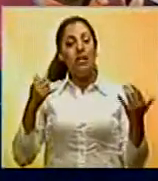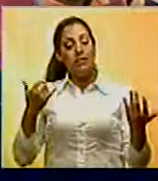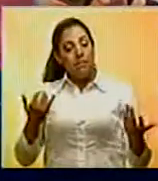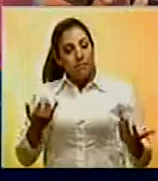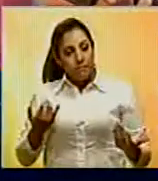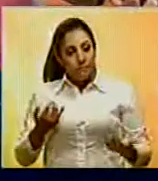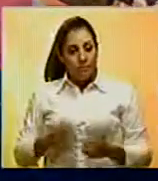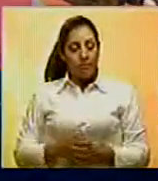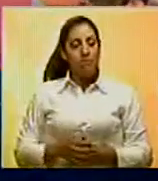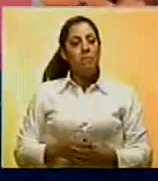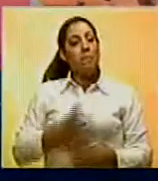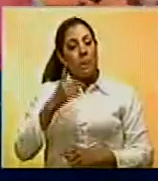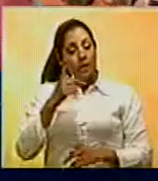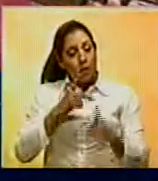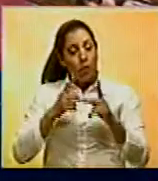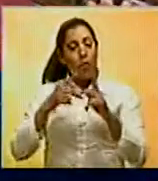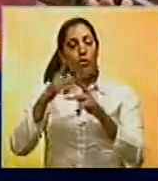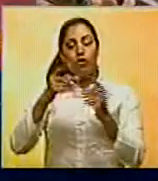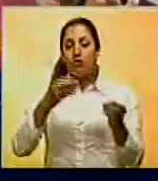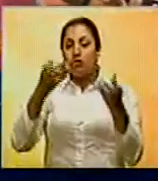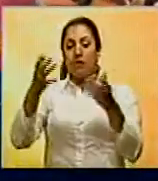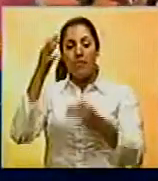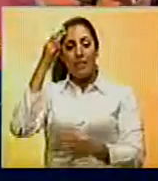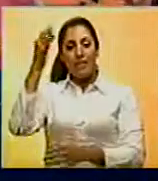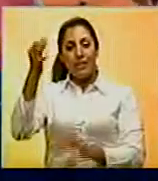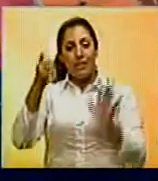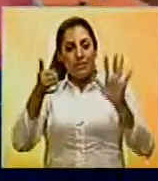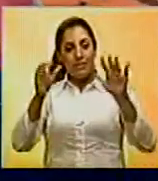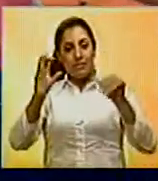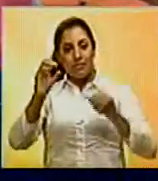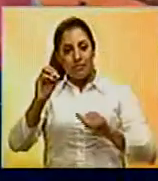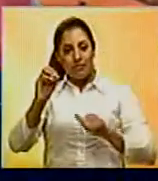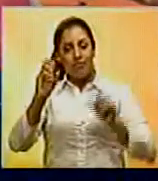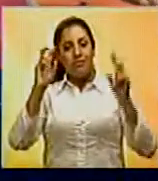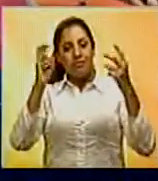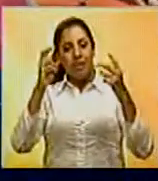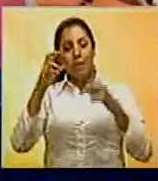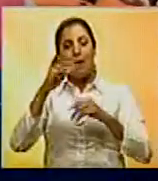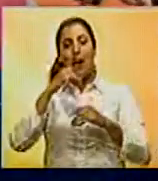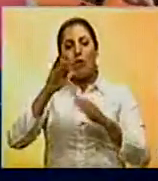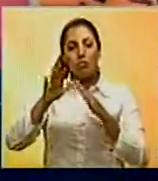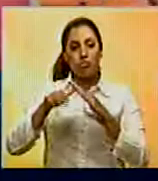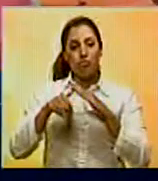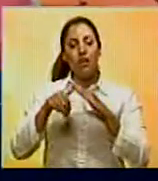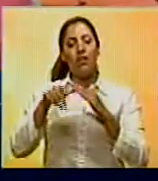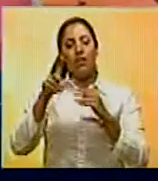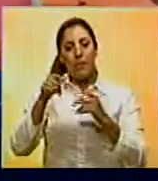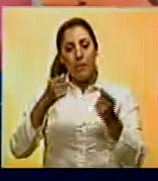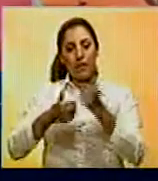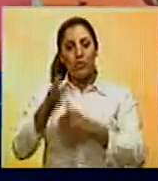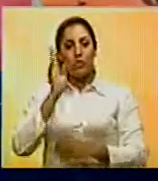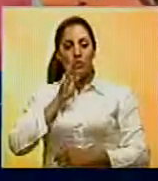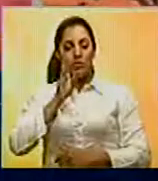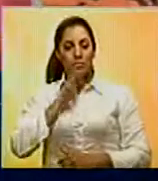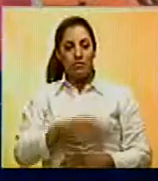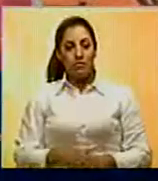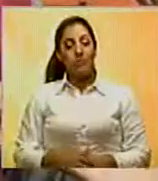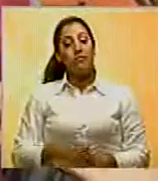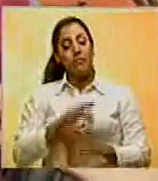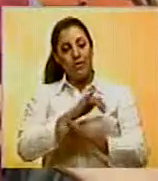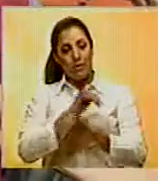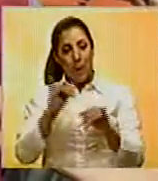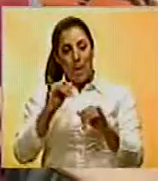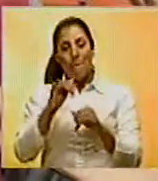Igualmente, el procedimiento fue puesto a orden de la Fiscalía 60 en materia de delitos comunes y de delitos económicos. El operativo